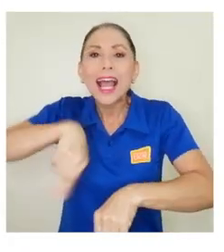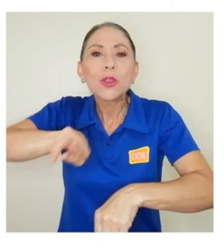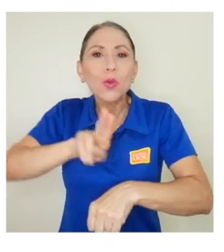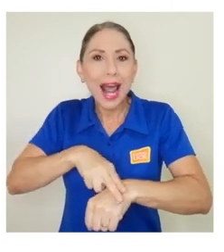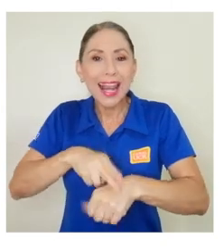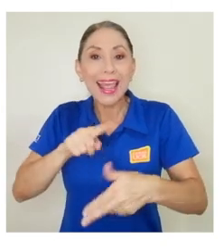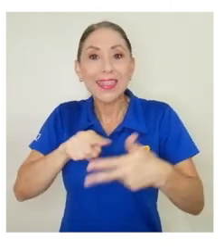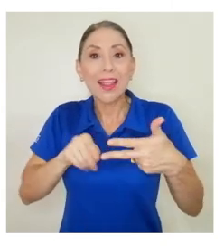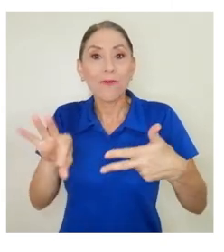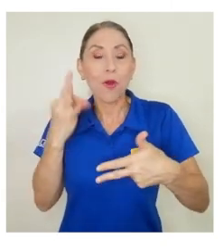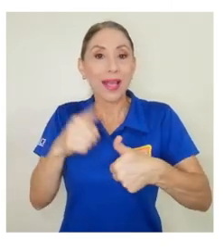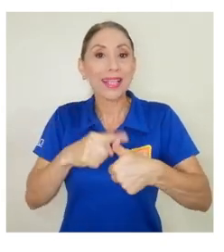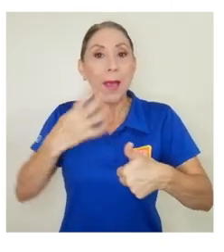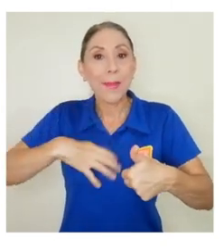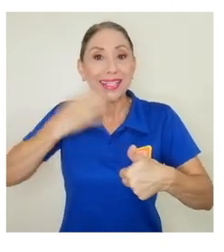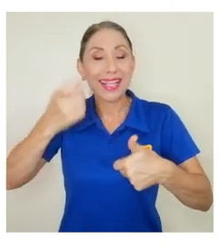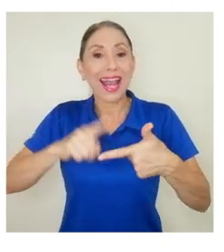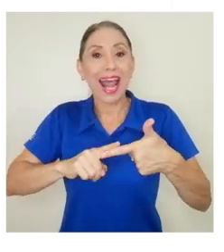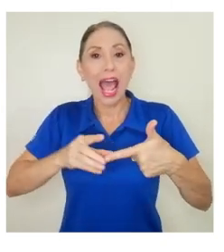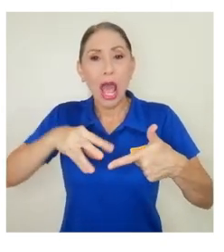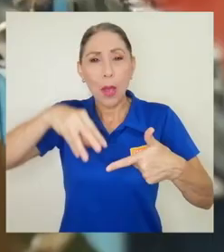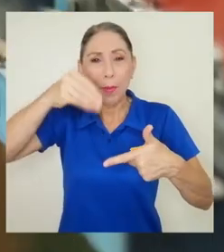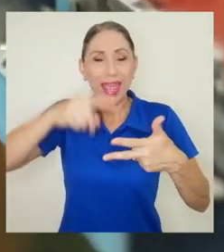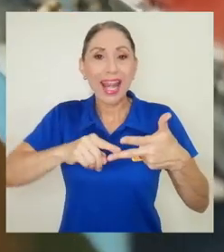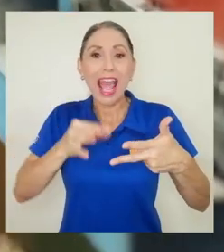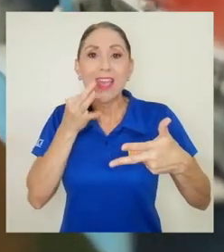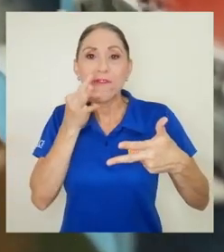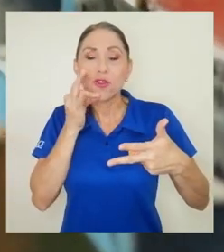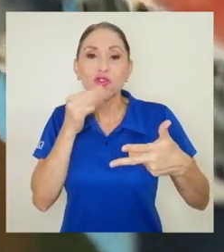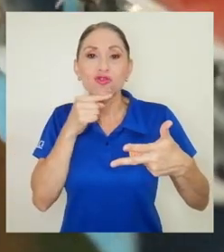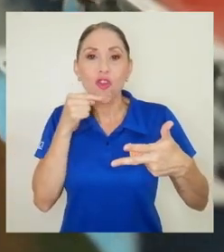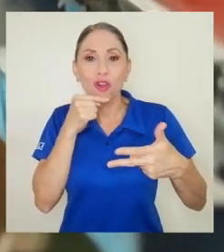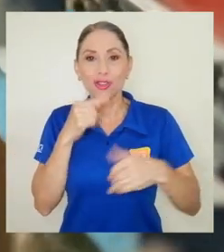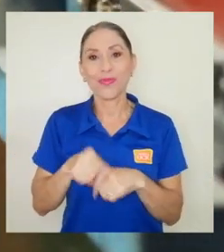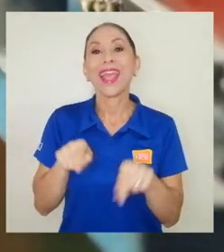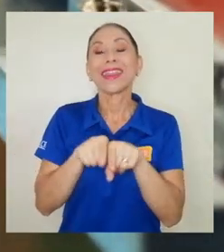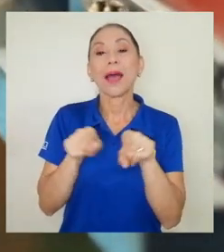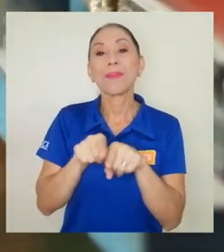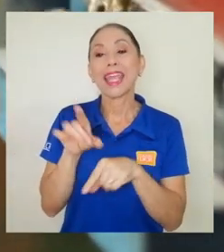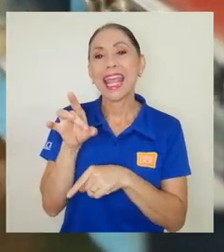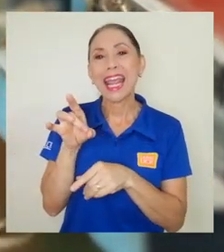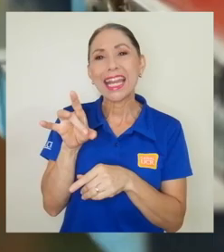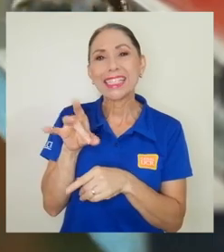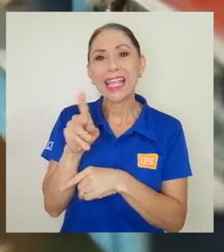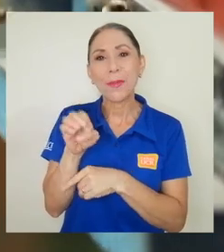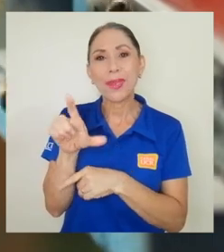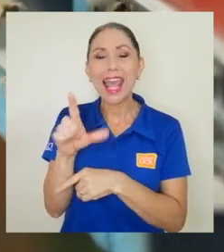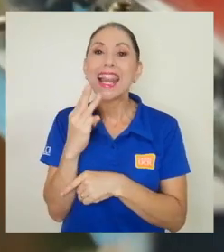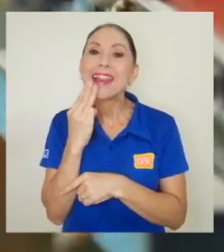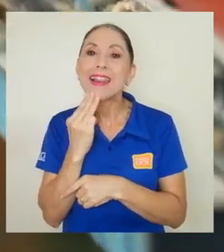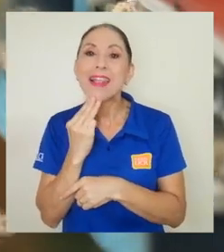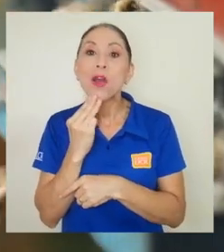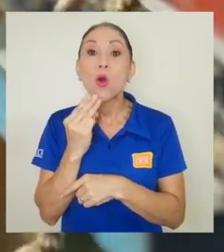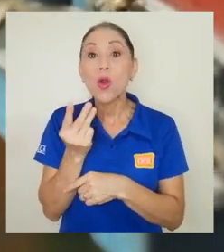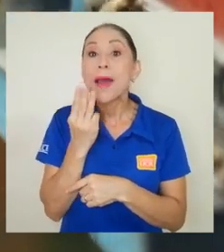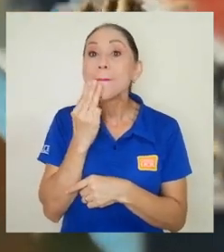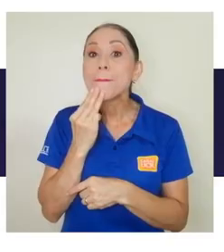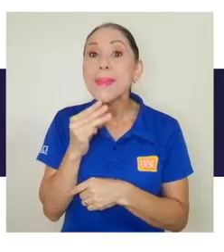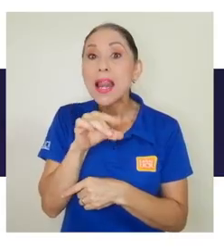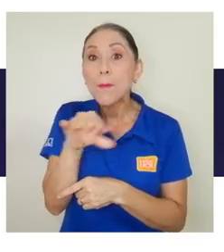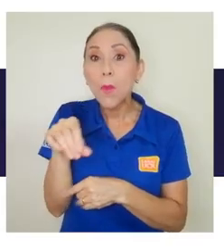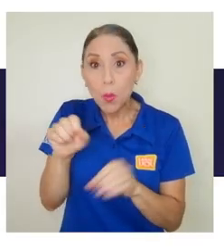en tres presentaciones, manzana, pera y frutos rojos, y cristamiel, una miel en polvo que puede ser empleada como edulcorante.